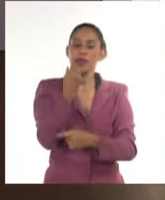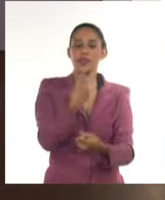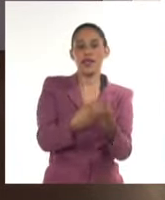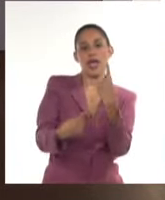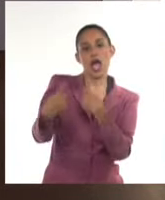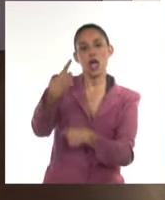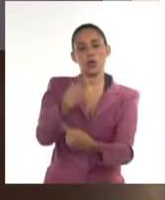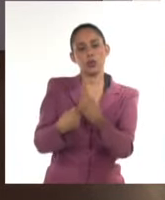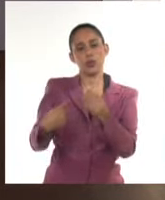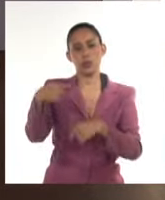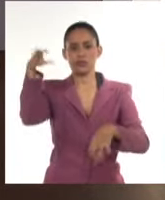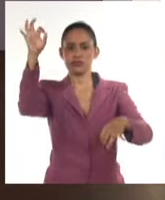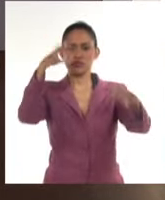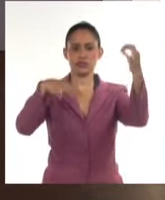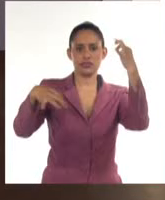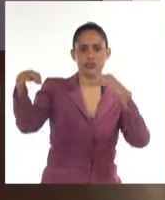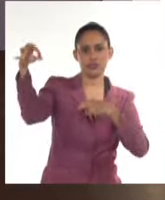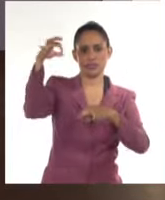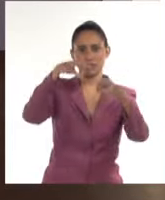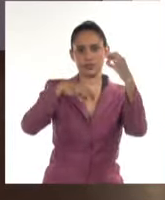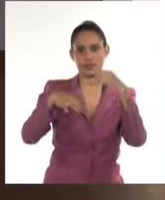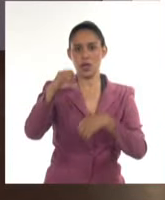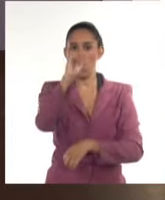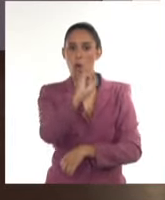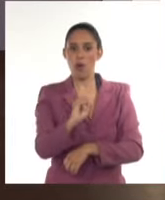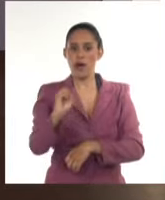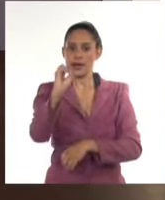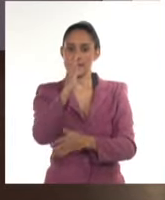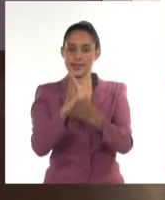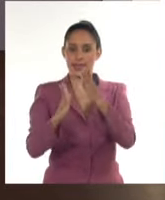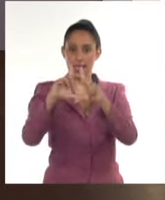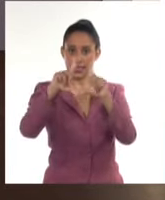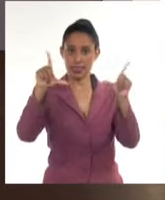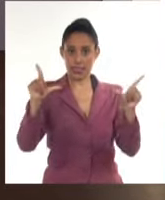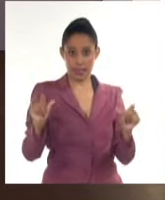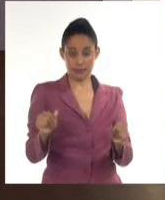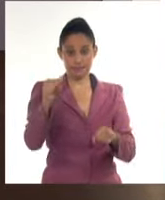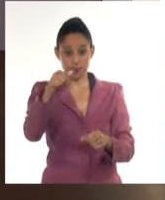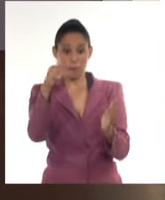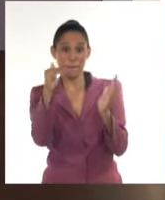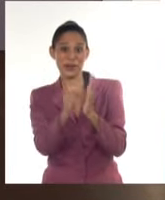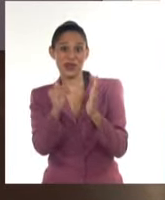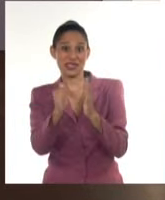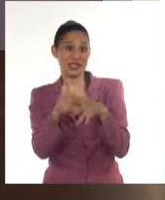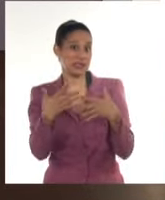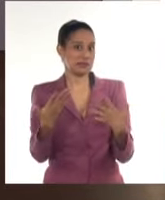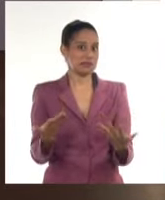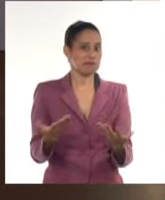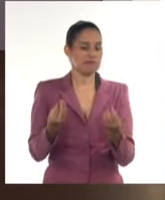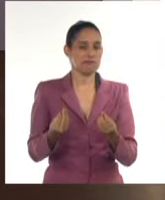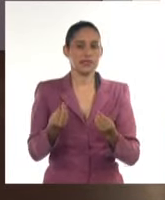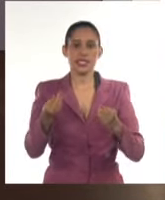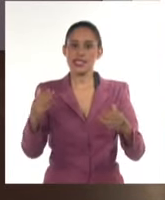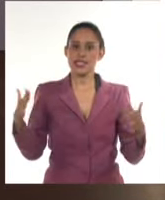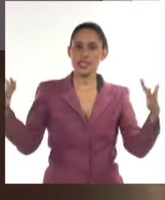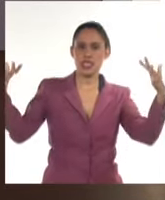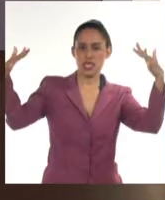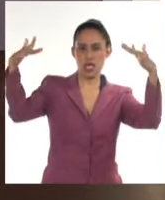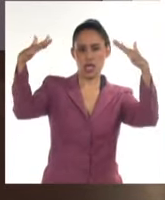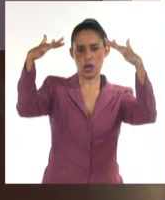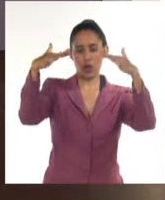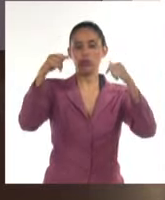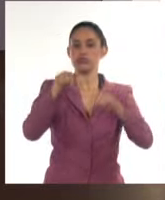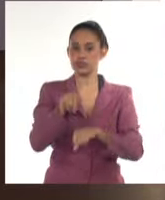algún chubasco aislado en la zona oriental del país, en el extremo oriental. Por la tarde, cielos también parcialmente nublados,